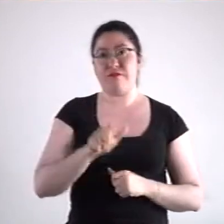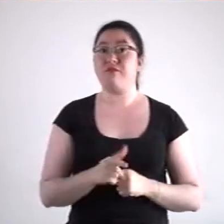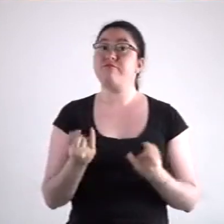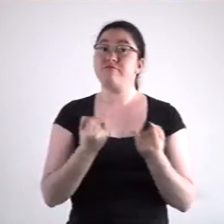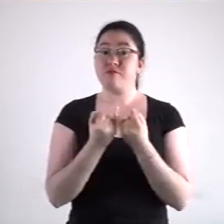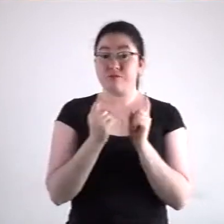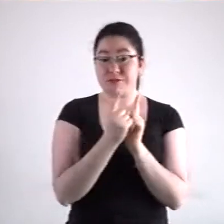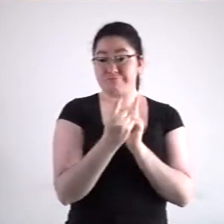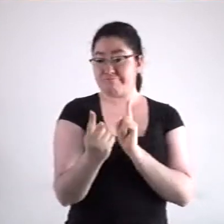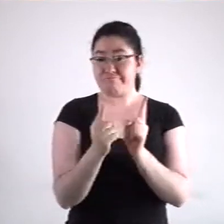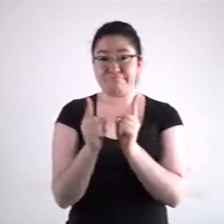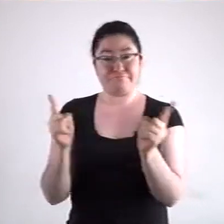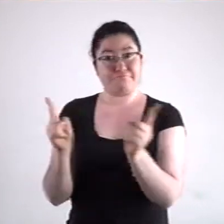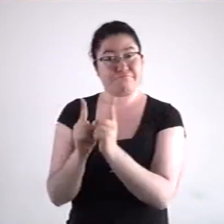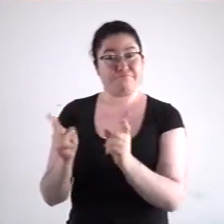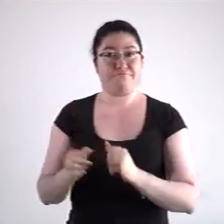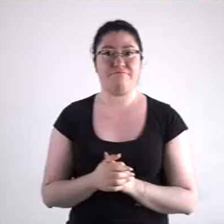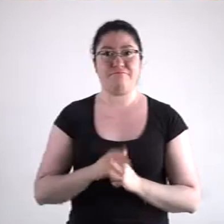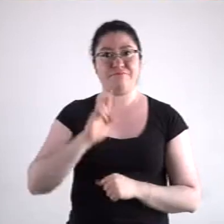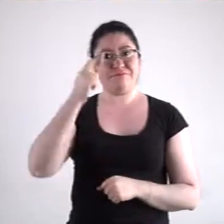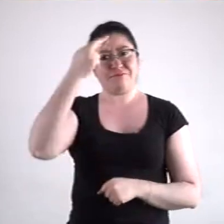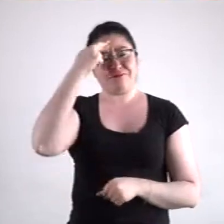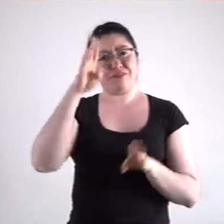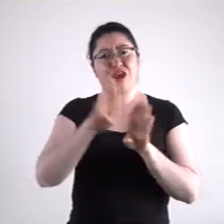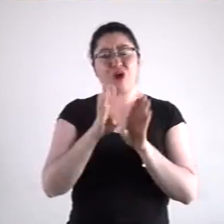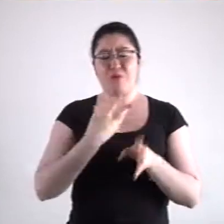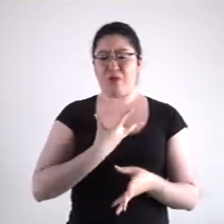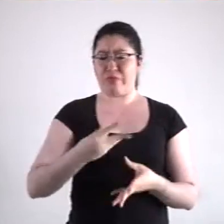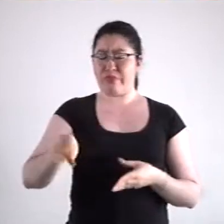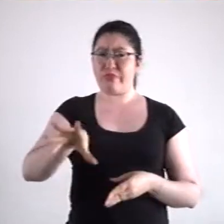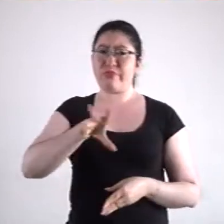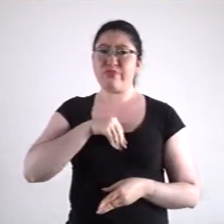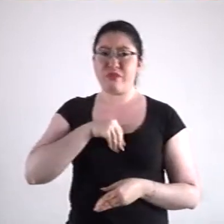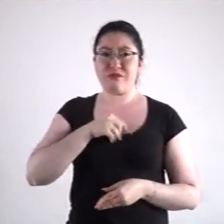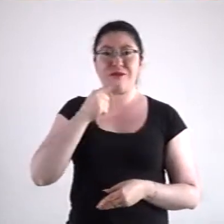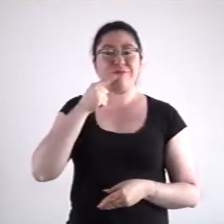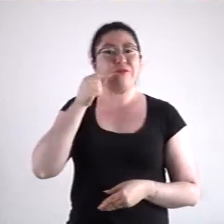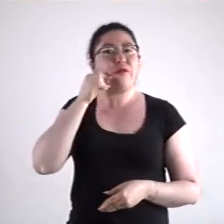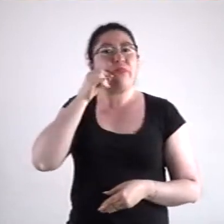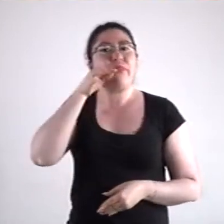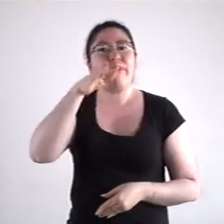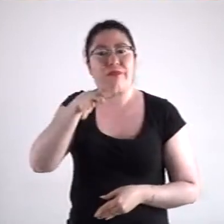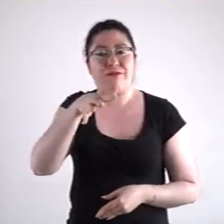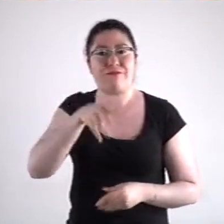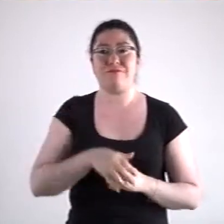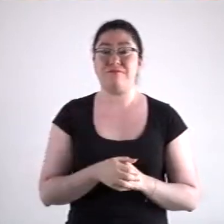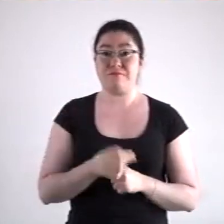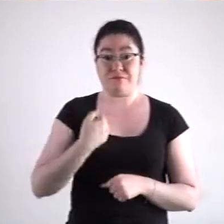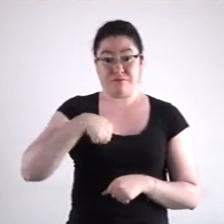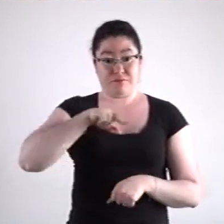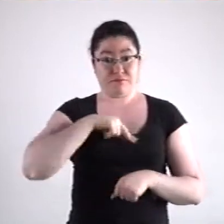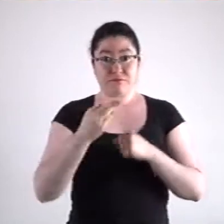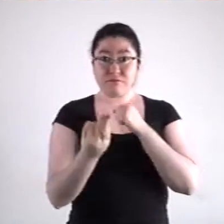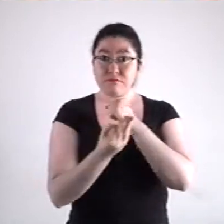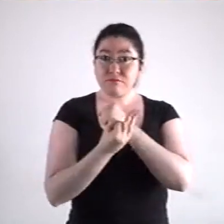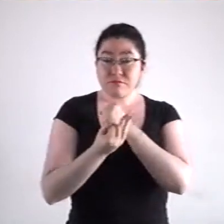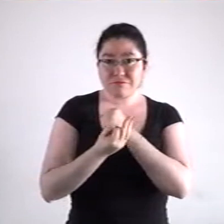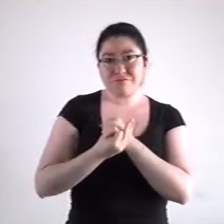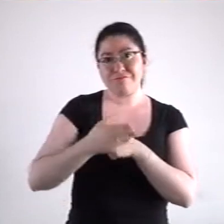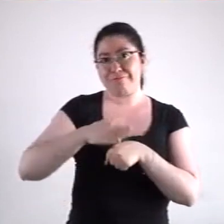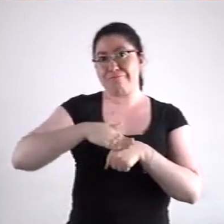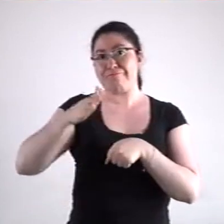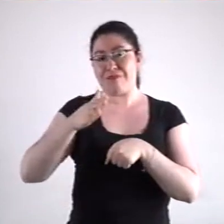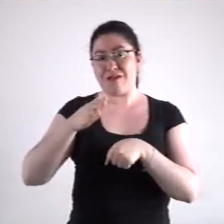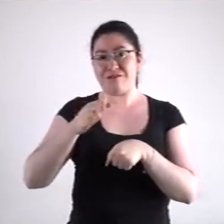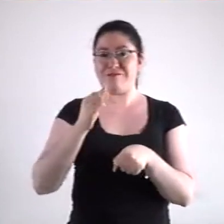la sana distancia. Recuerden que la transmisión es a través de micro gotas de saliva y mientras más protegidos estemos,